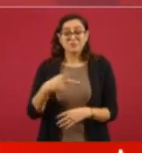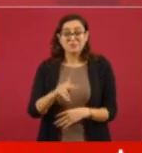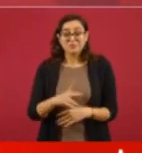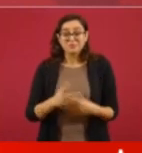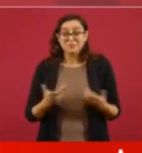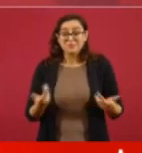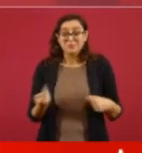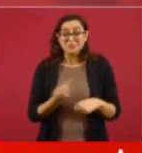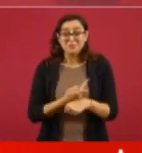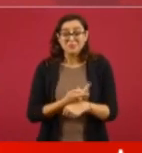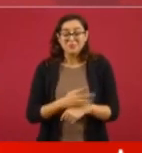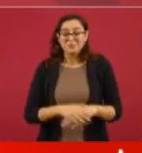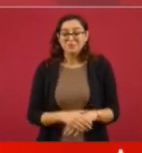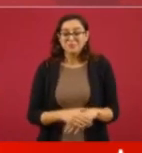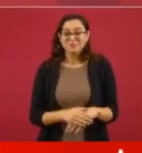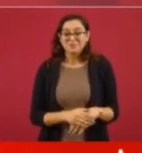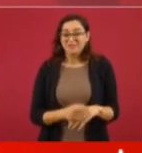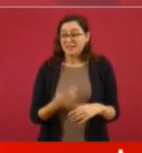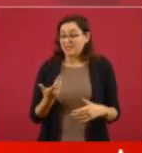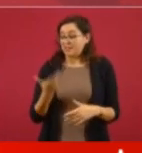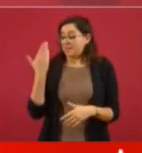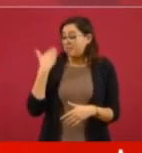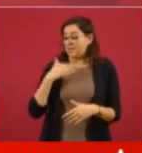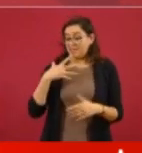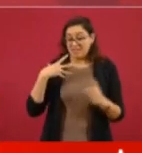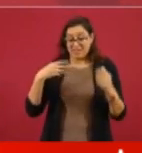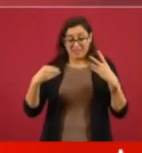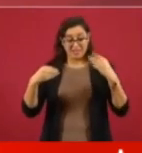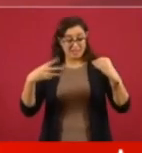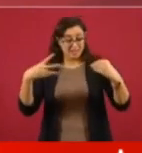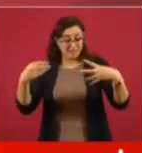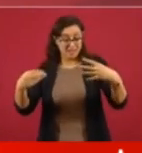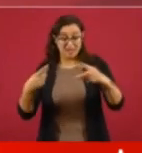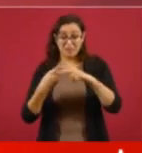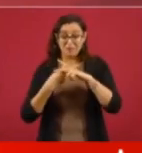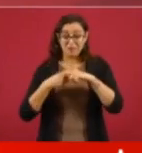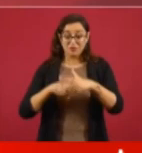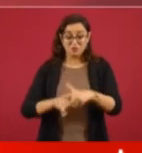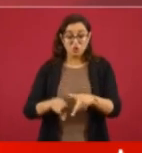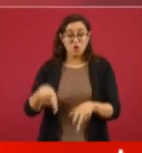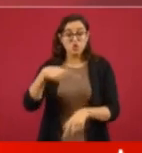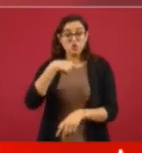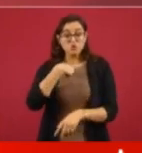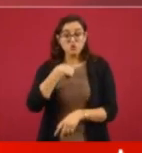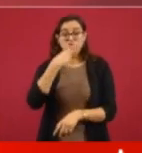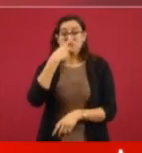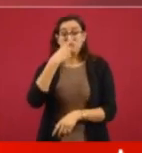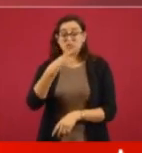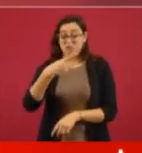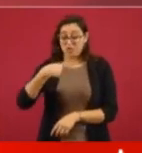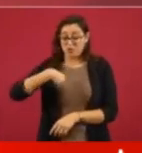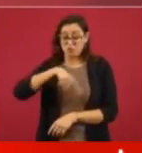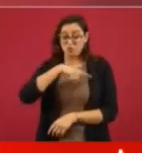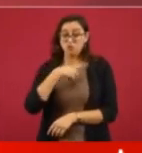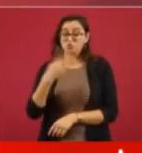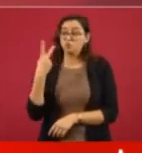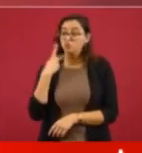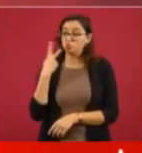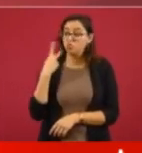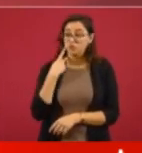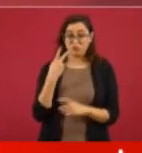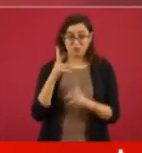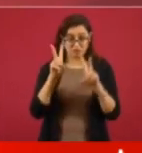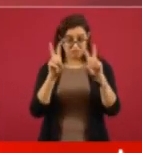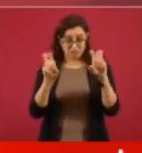usted Desde el principio dije que los políticos no somos todólogos